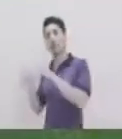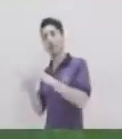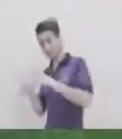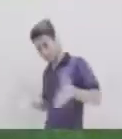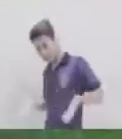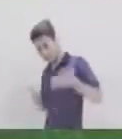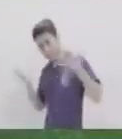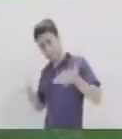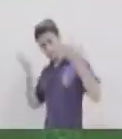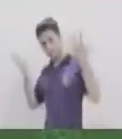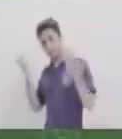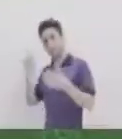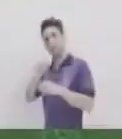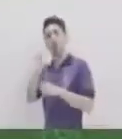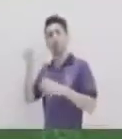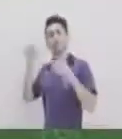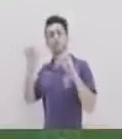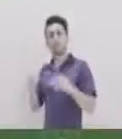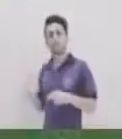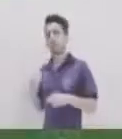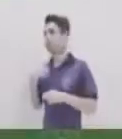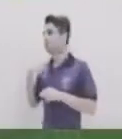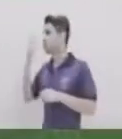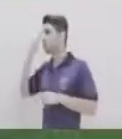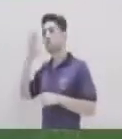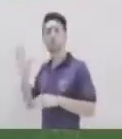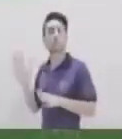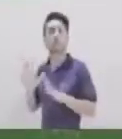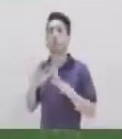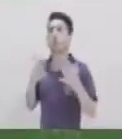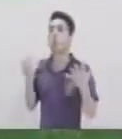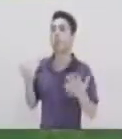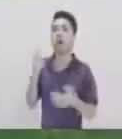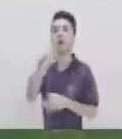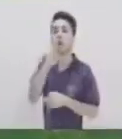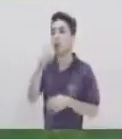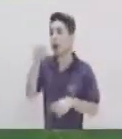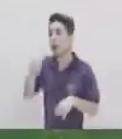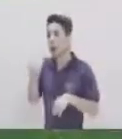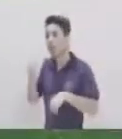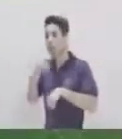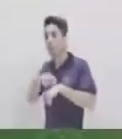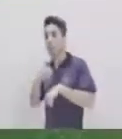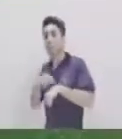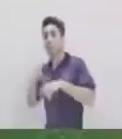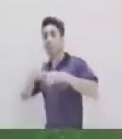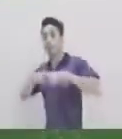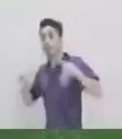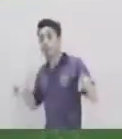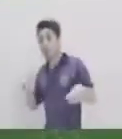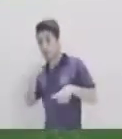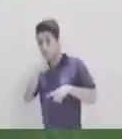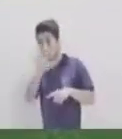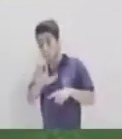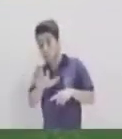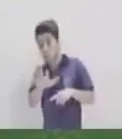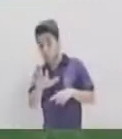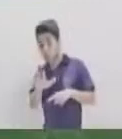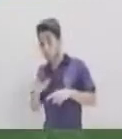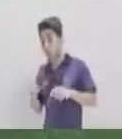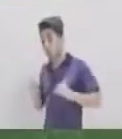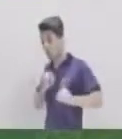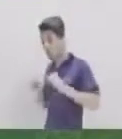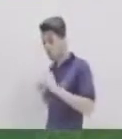Potencian A otras personas No sé cuál sea Tu rol En este momento Pero desde tu